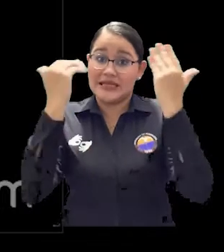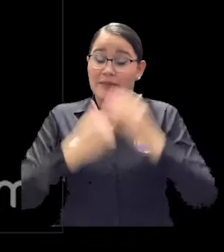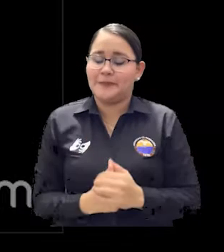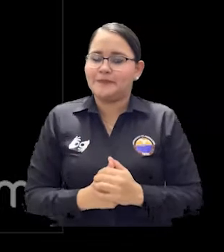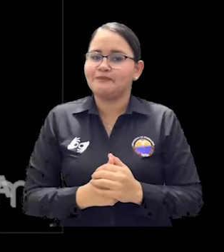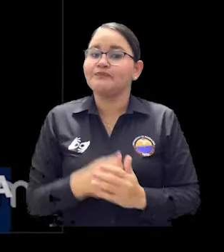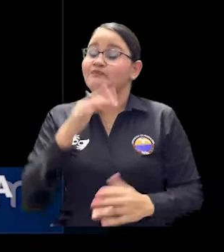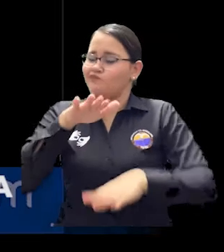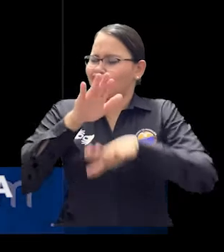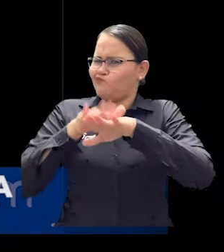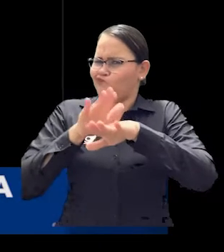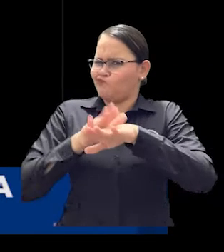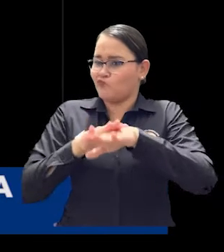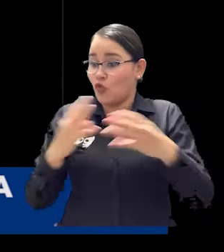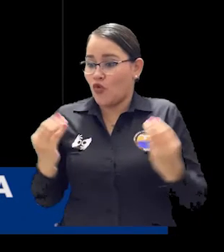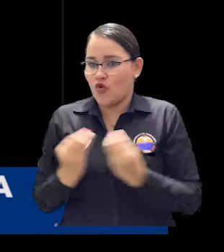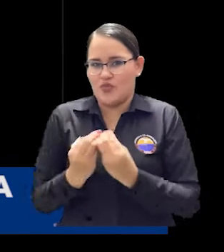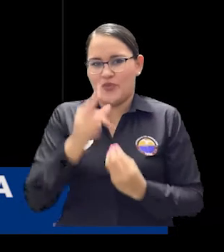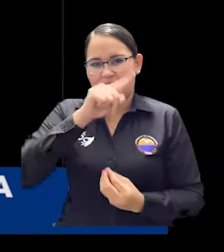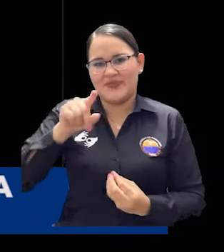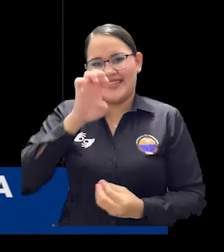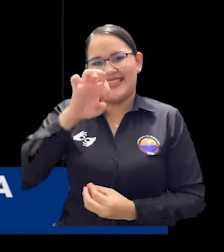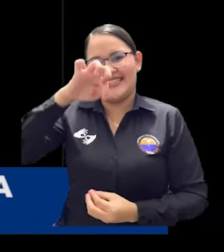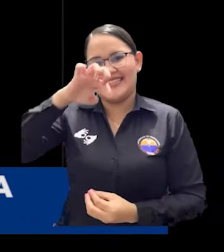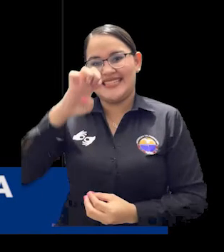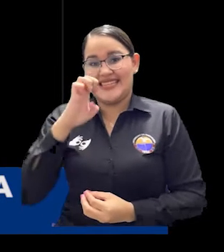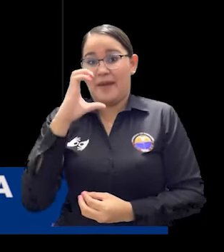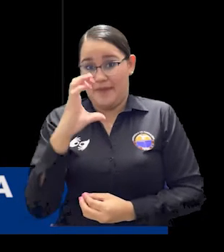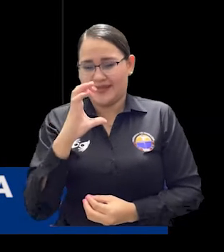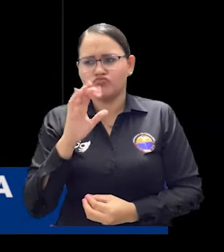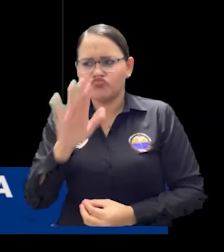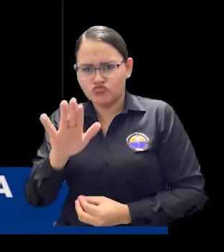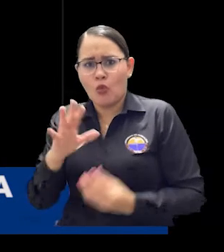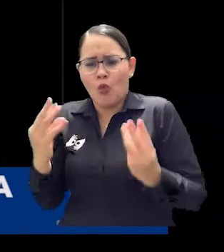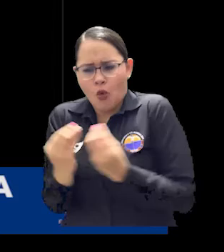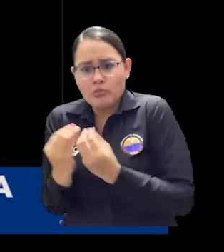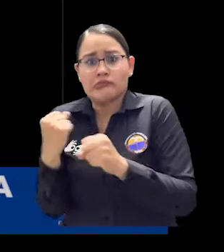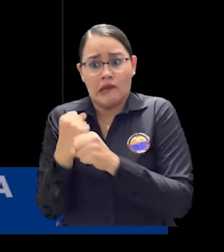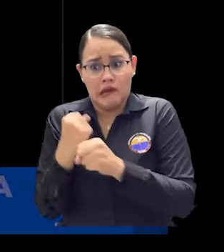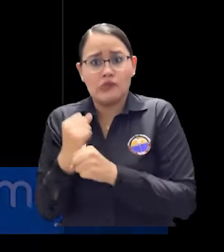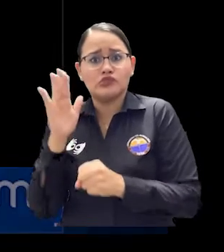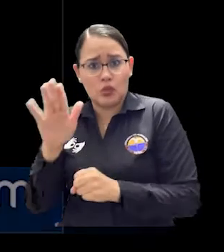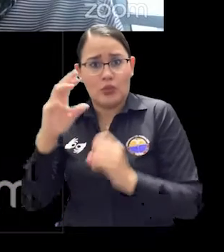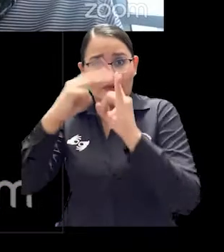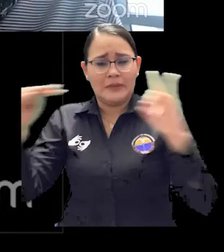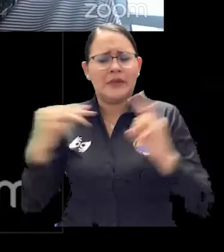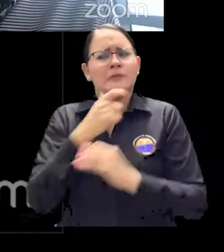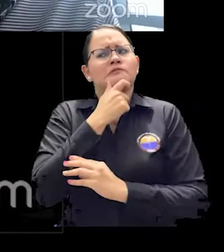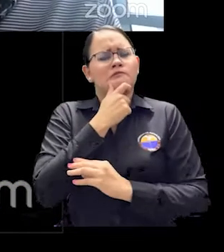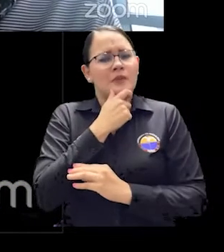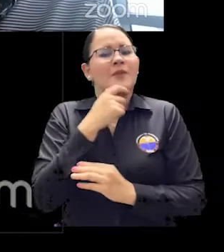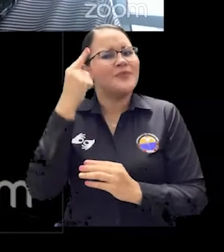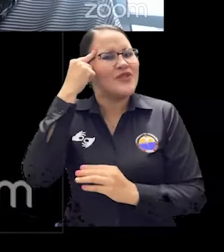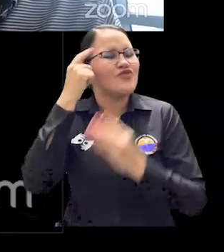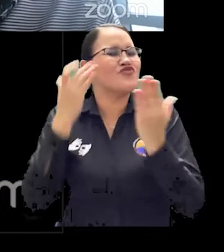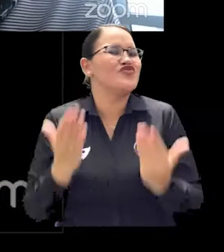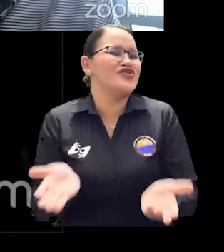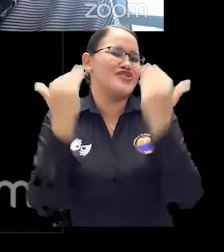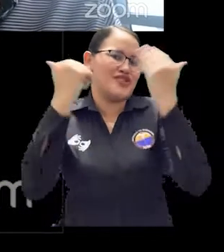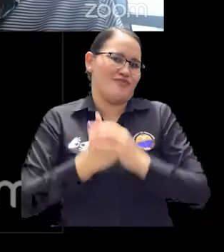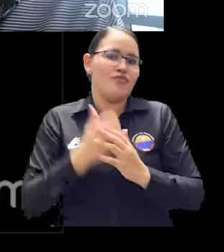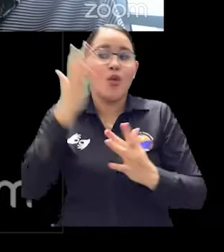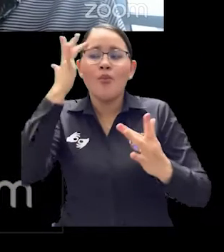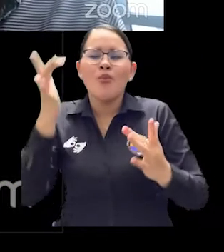del CEPEC, que muy bien lleva la Universidad de Magdalena, hicimos un proceso de monitoreo en todos nuestros